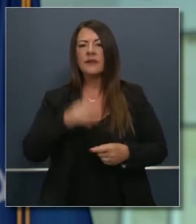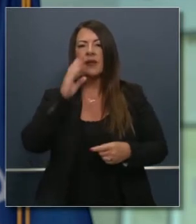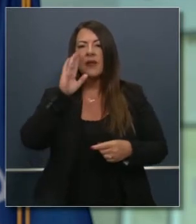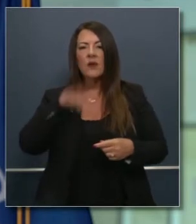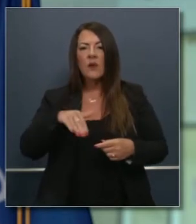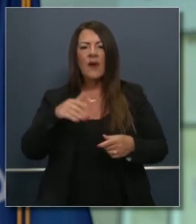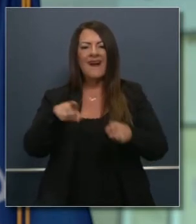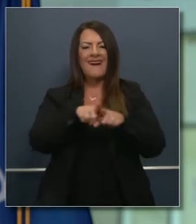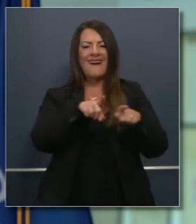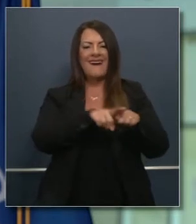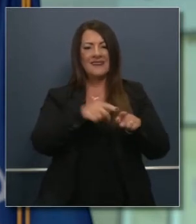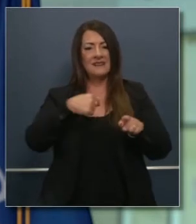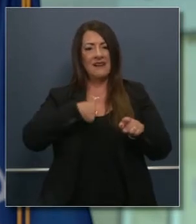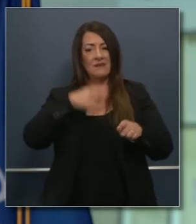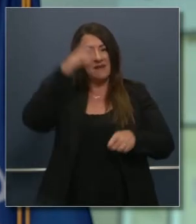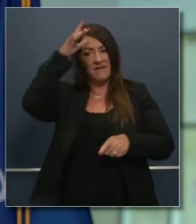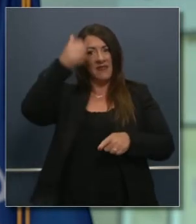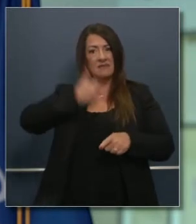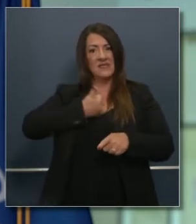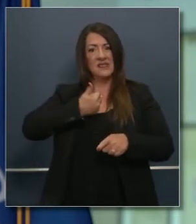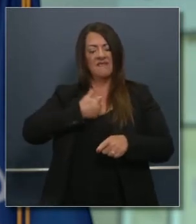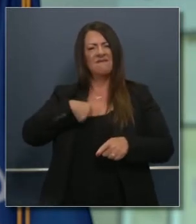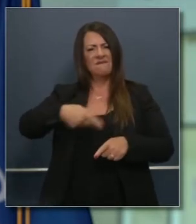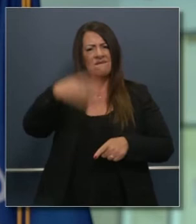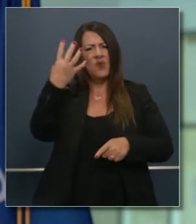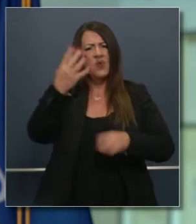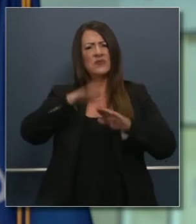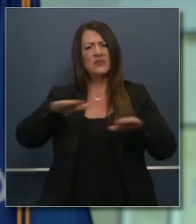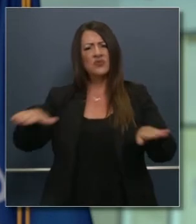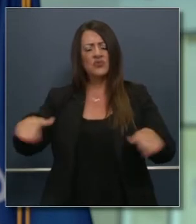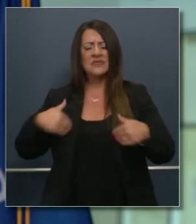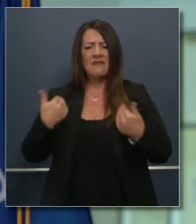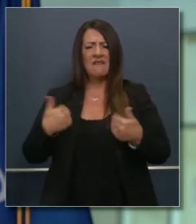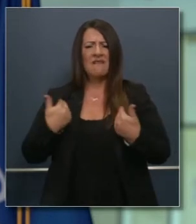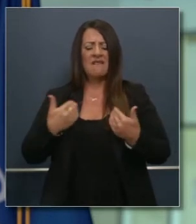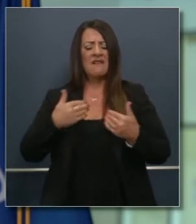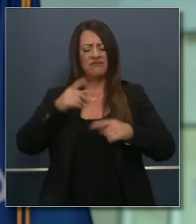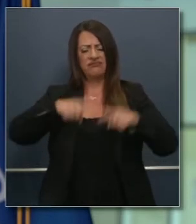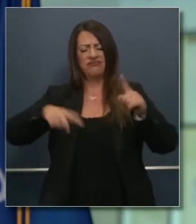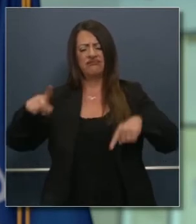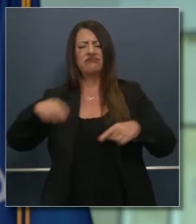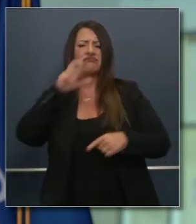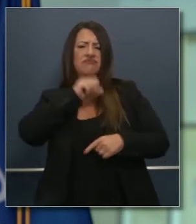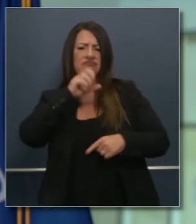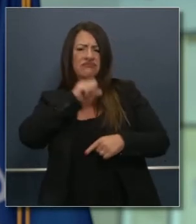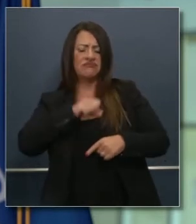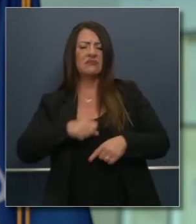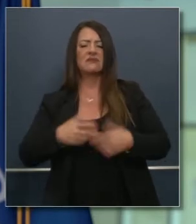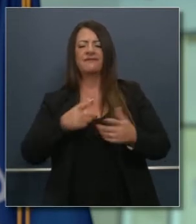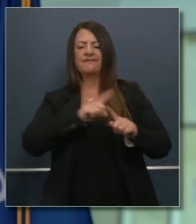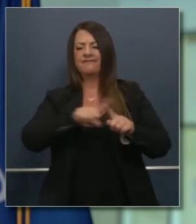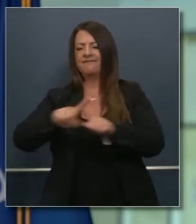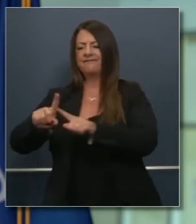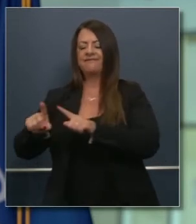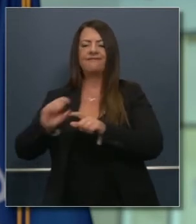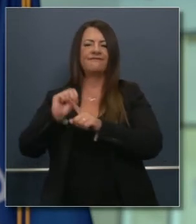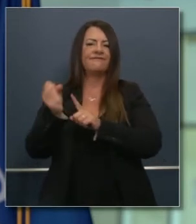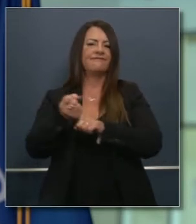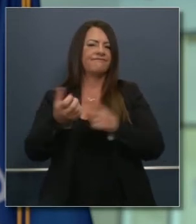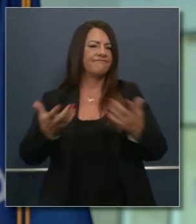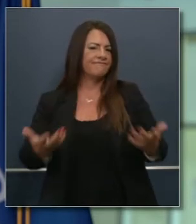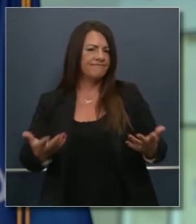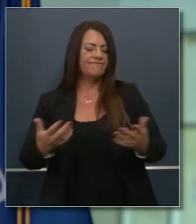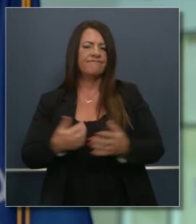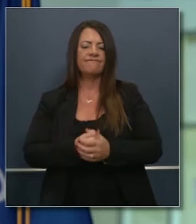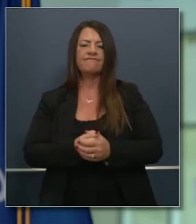Vengo aquí no como gobernador ni como académico, sino como padre. Tengo cuatro hijos de diferentes edades y diferentes situaciones